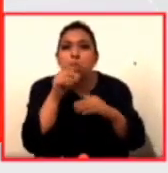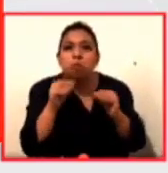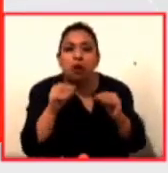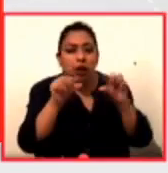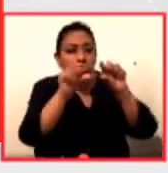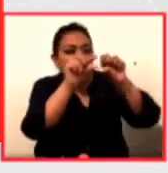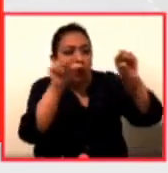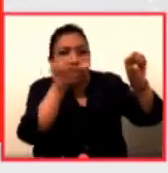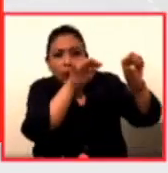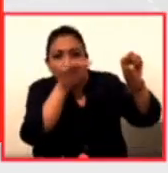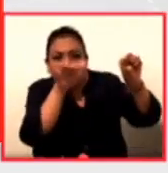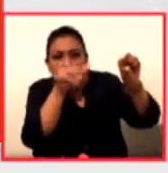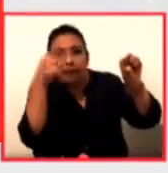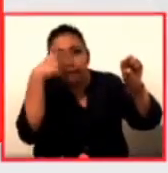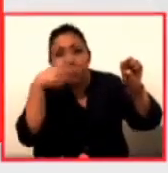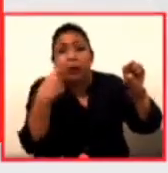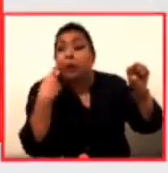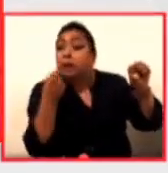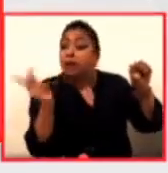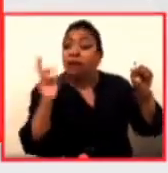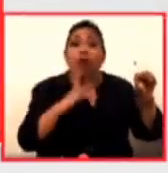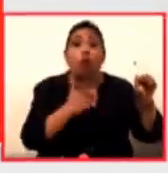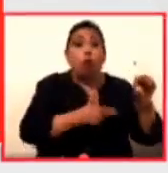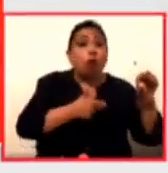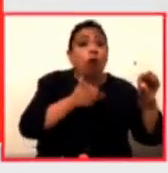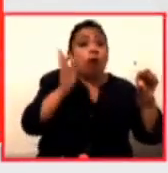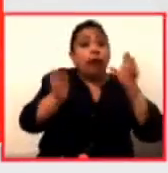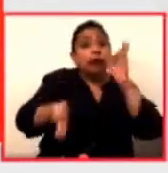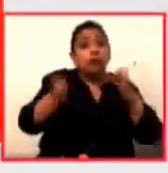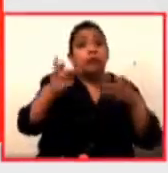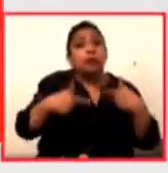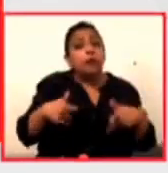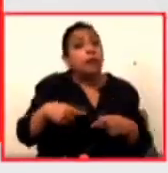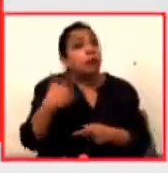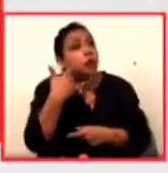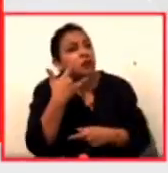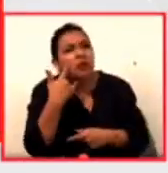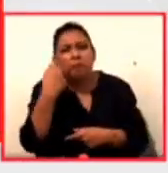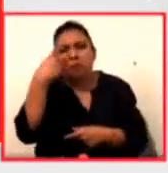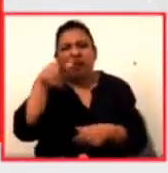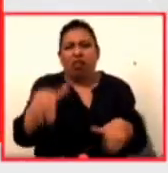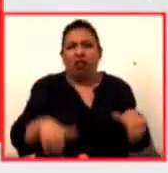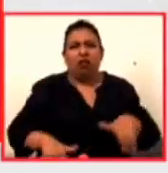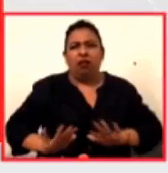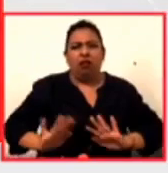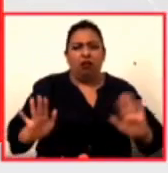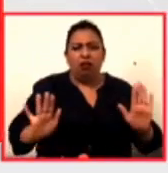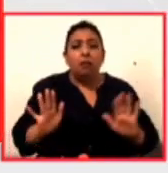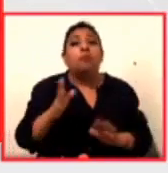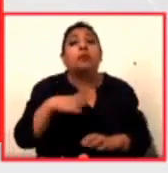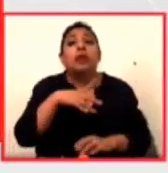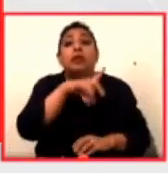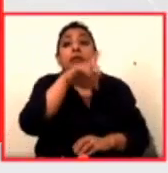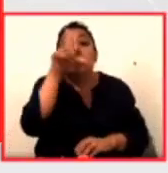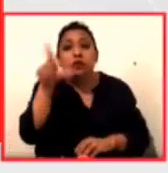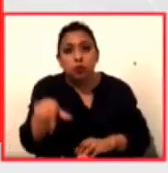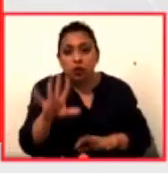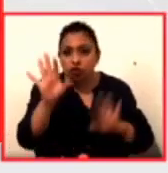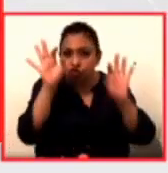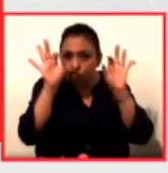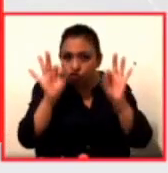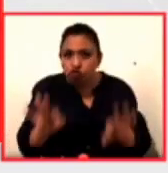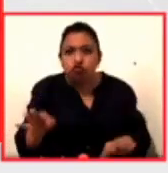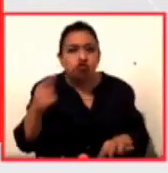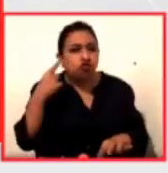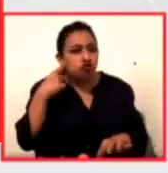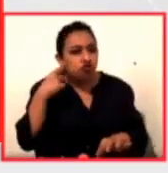para testear que haya una aceptación por parte del público y para no generar molestias. Luego se mostrarán las versiones originales con buena